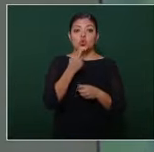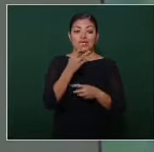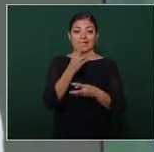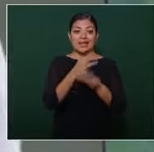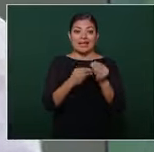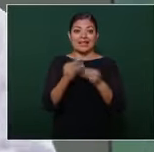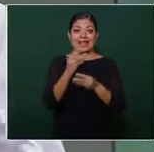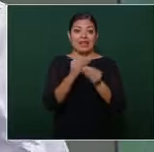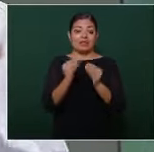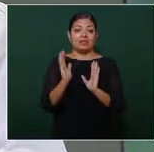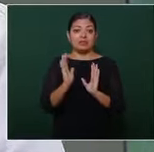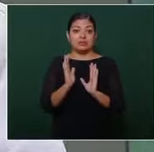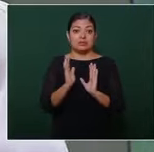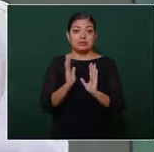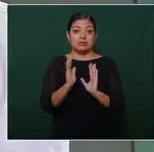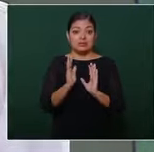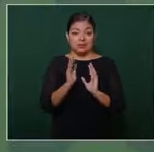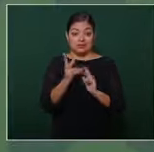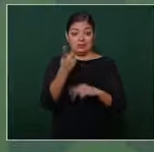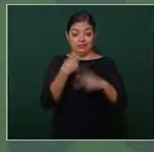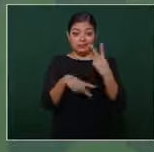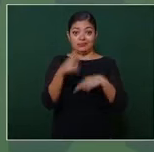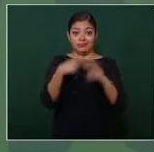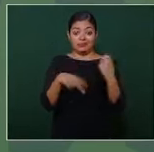en la producción de gasolina